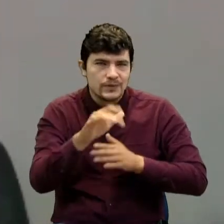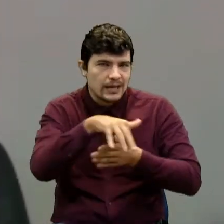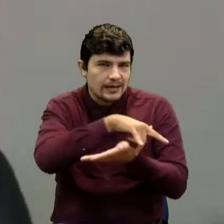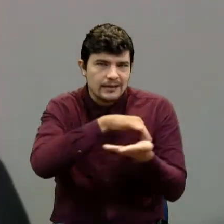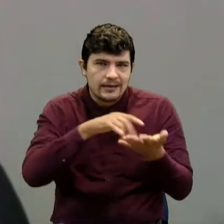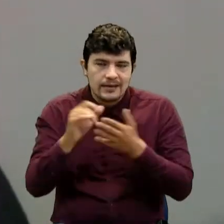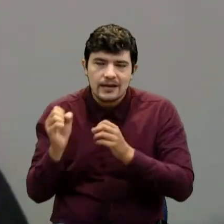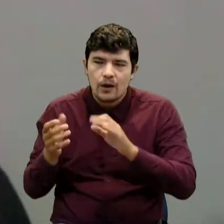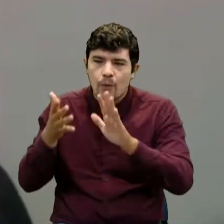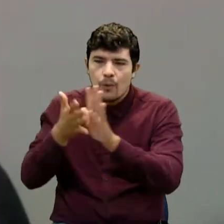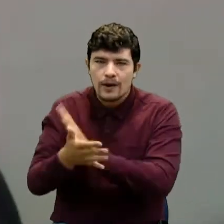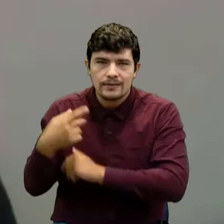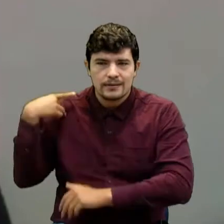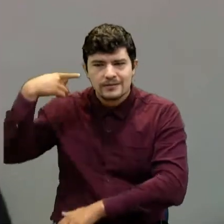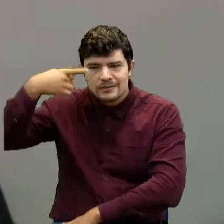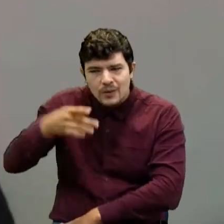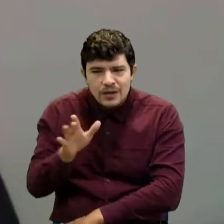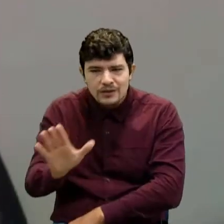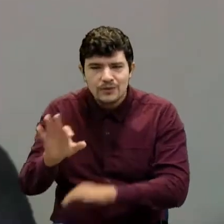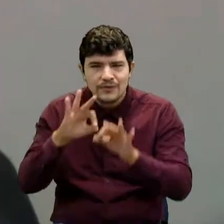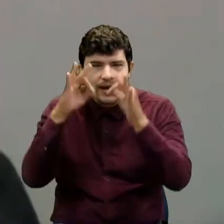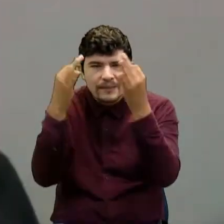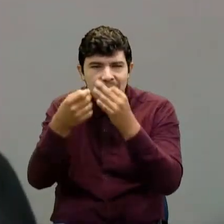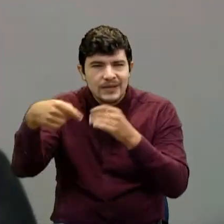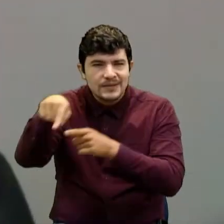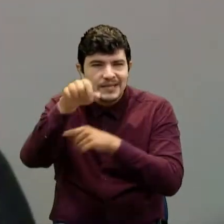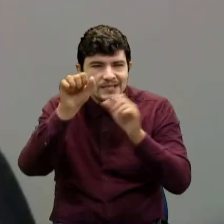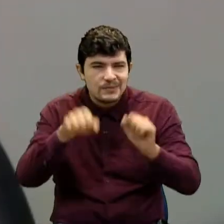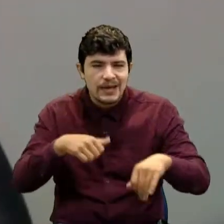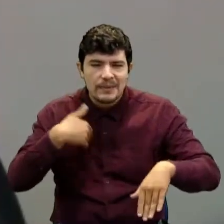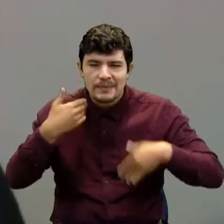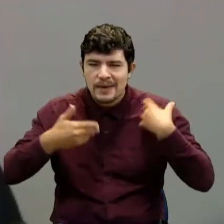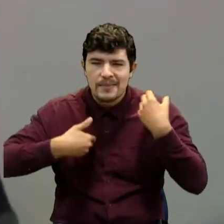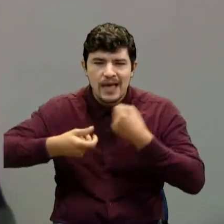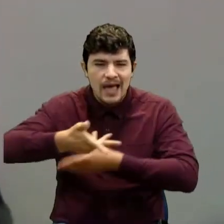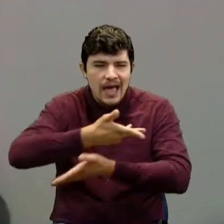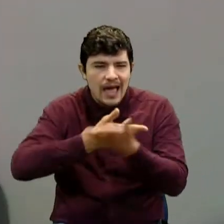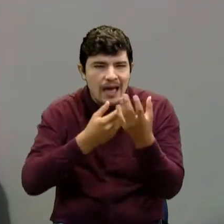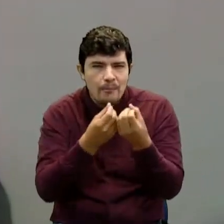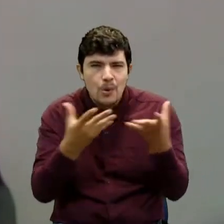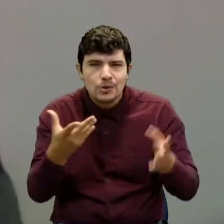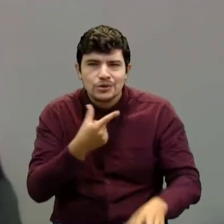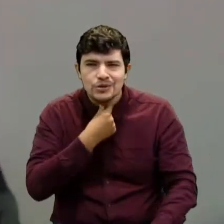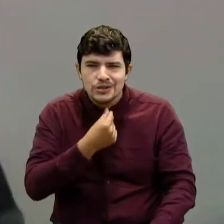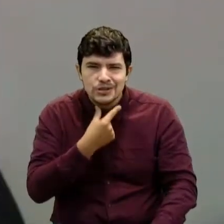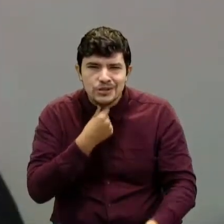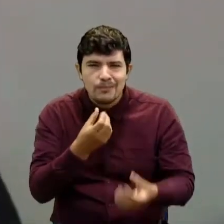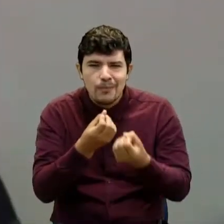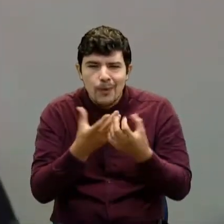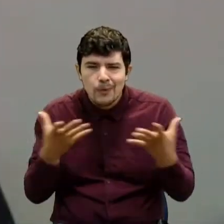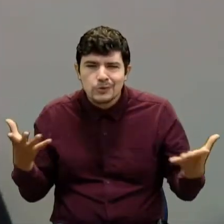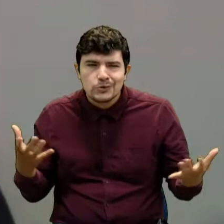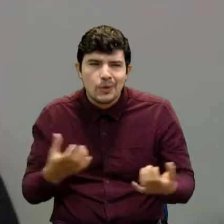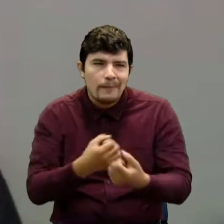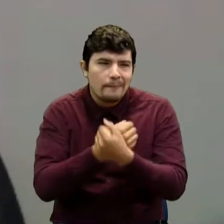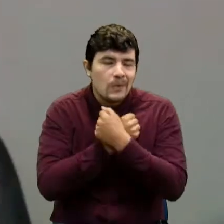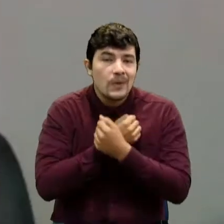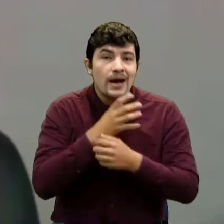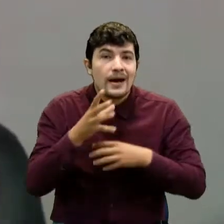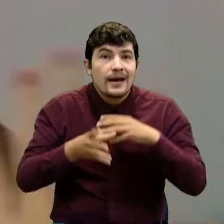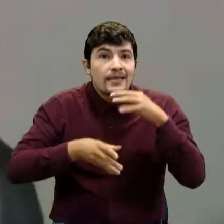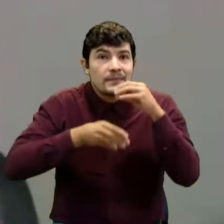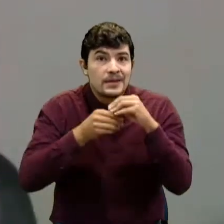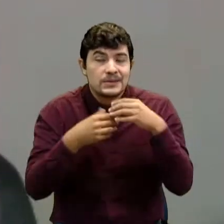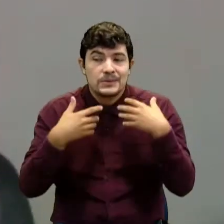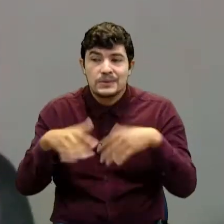narra la historia de una familia donde se van a poder divertir tiene mucha comedia, tiene también mucho amor y además